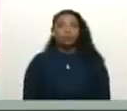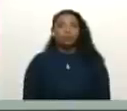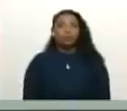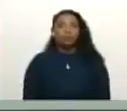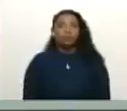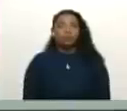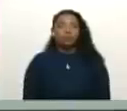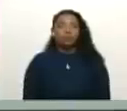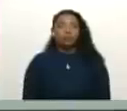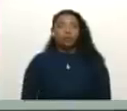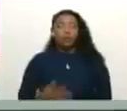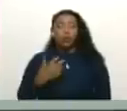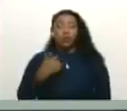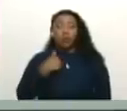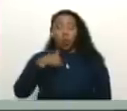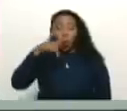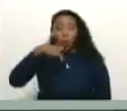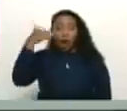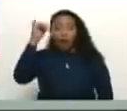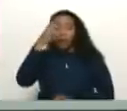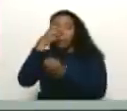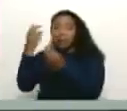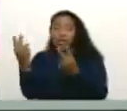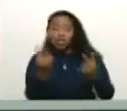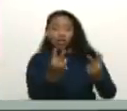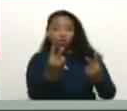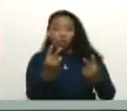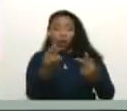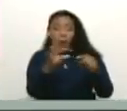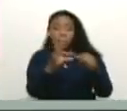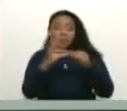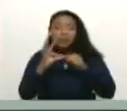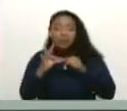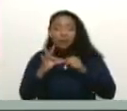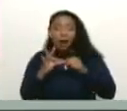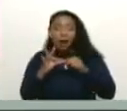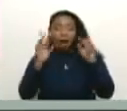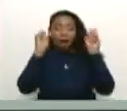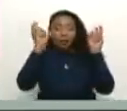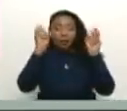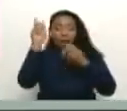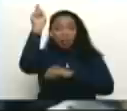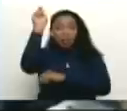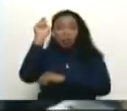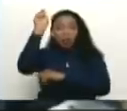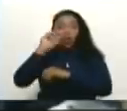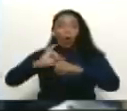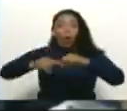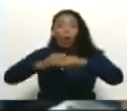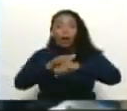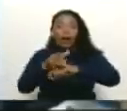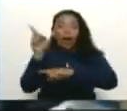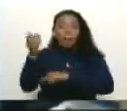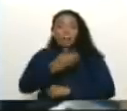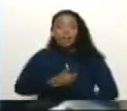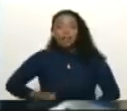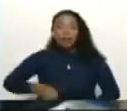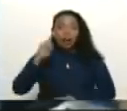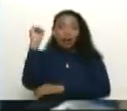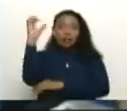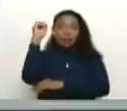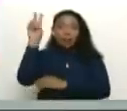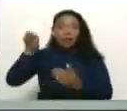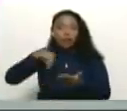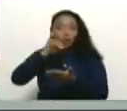Tengo aquí como invitado especial el día de hoy para varios temas al diputado Jorge Rodríguez, presidente de la Asamblea Nacional